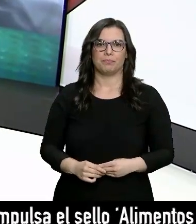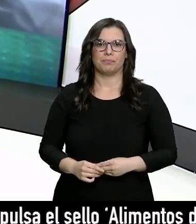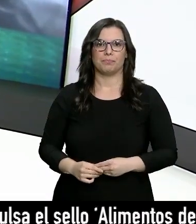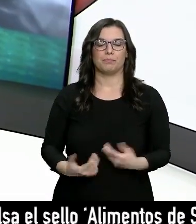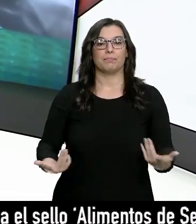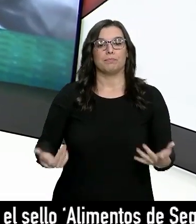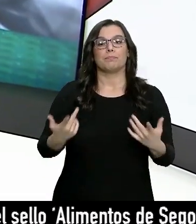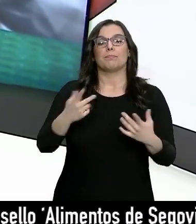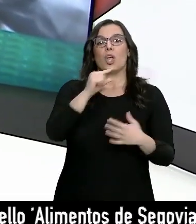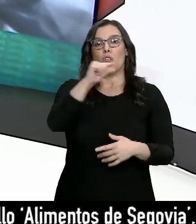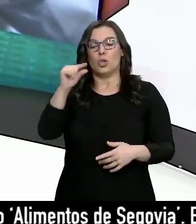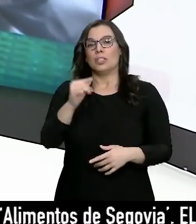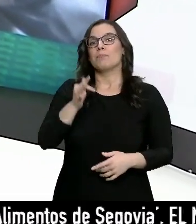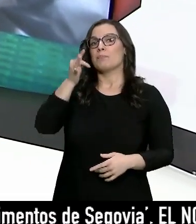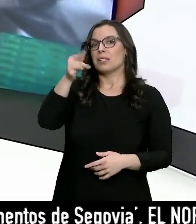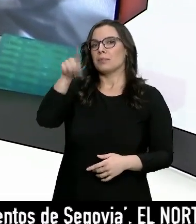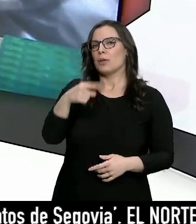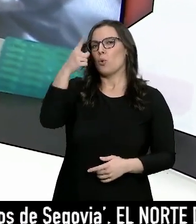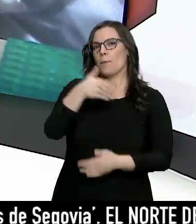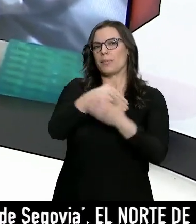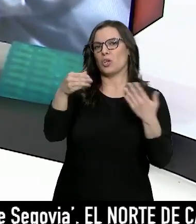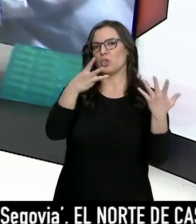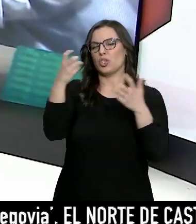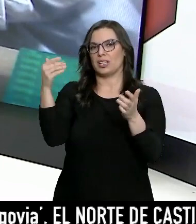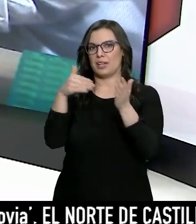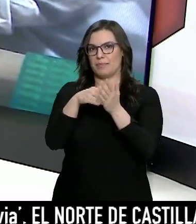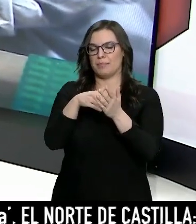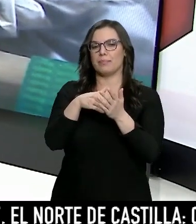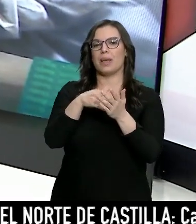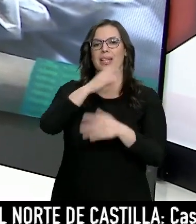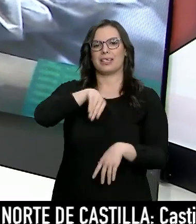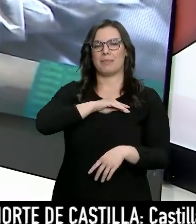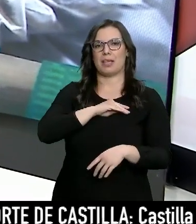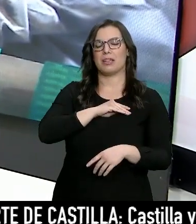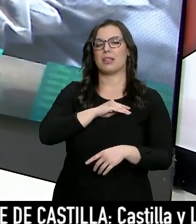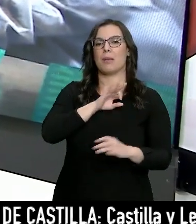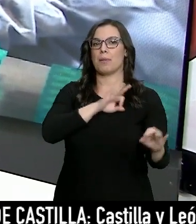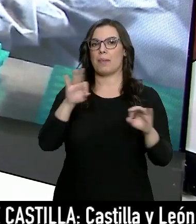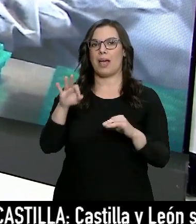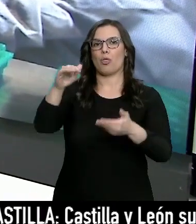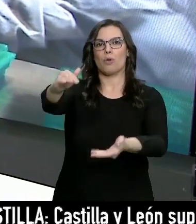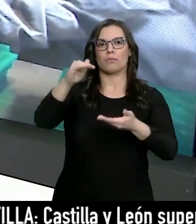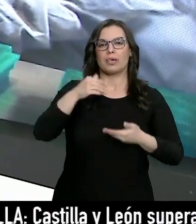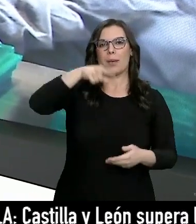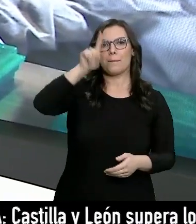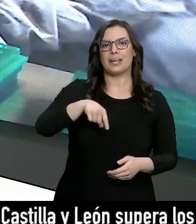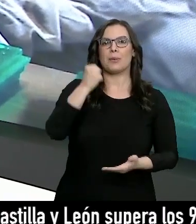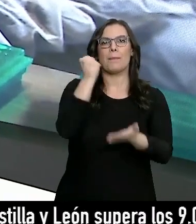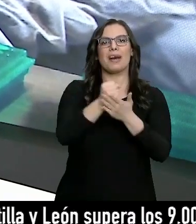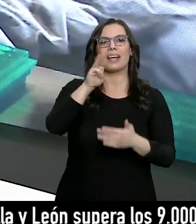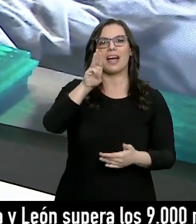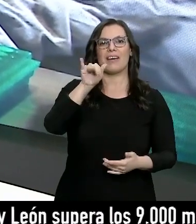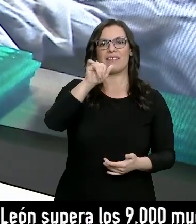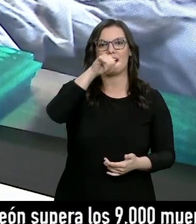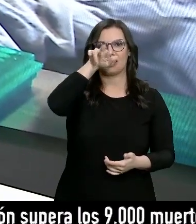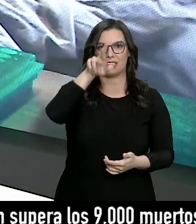A esas dosis se unirán las casi 1.800.000 que nuestro país tiene previsto recibir de Pfizer este mes y a las que habrá